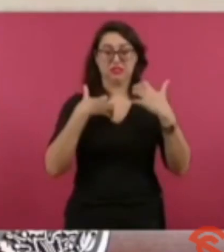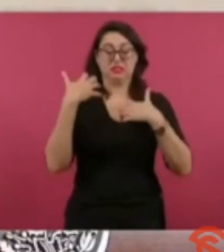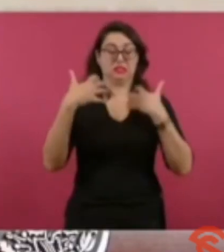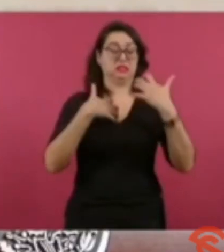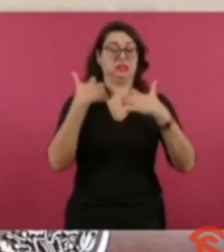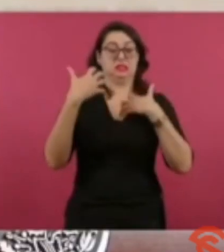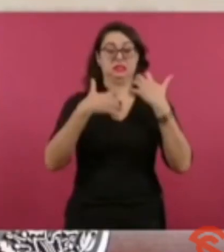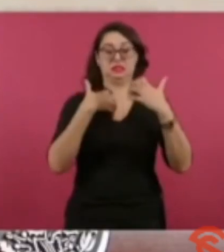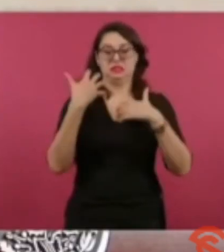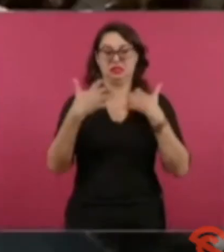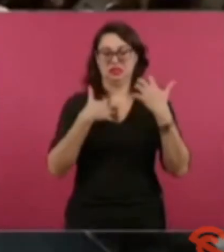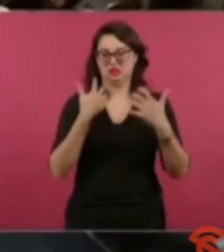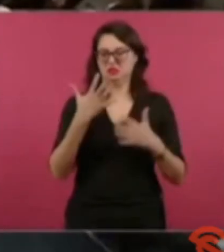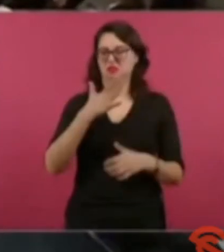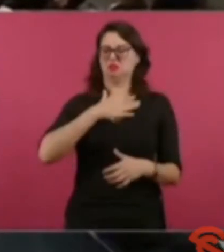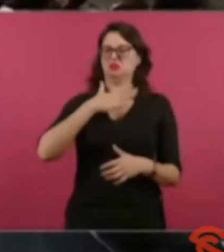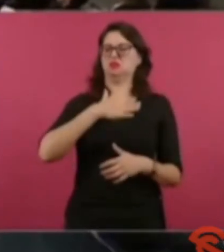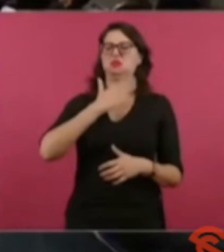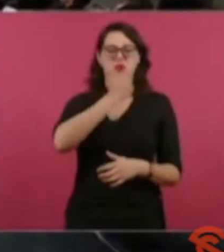que es neoliberal,